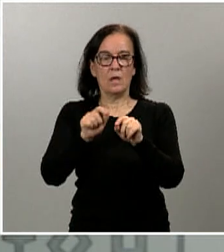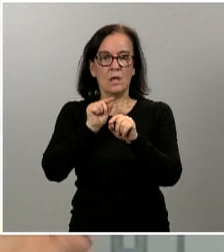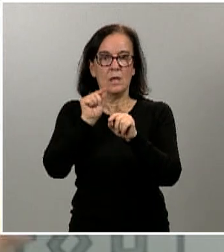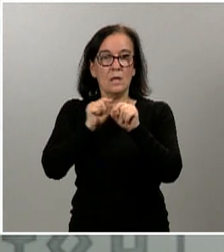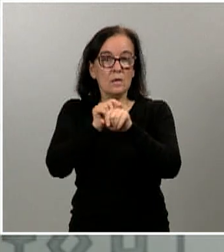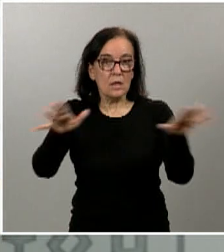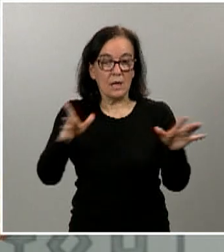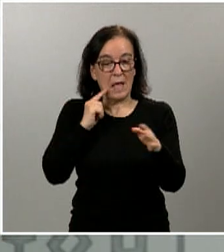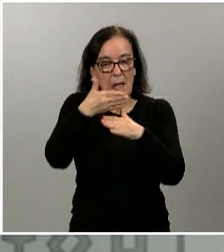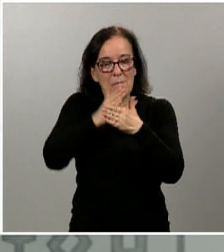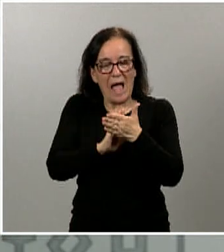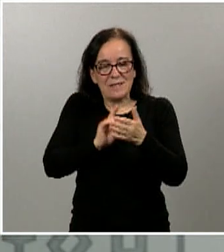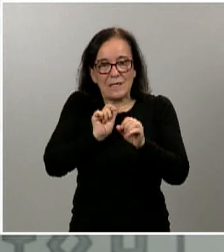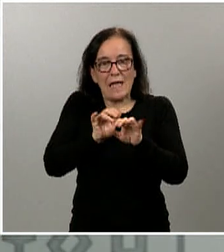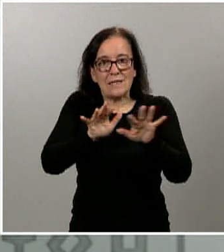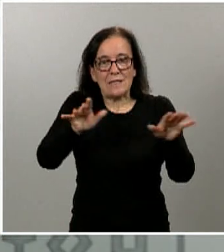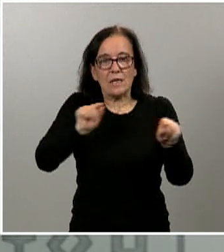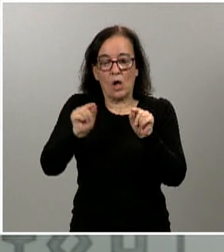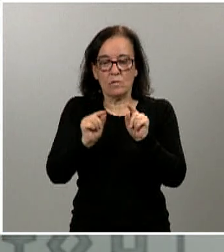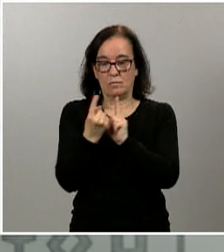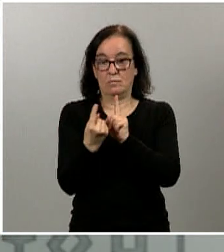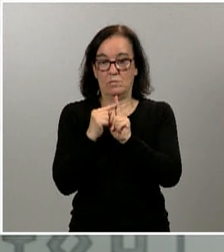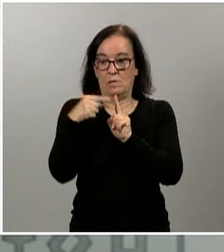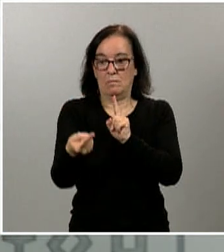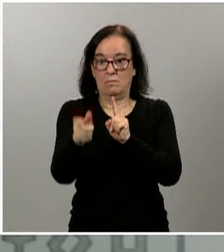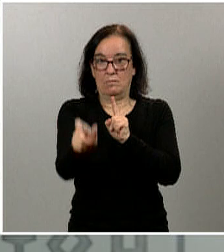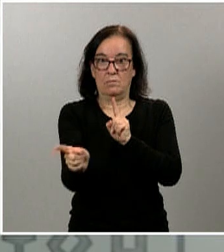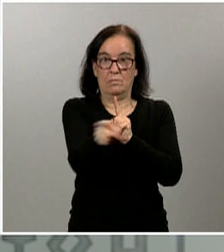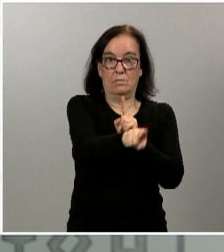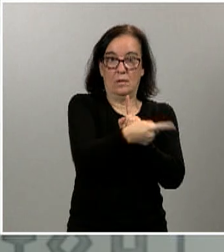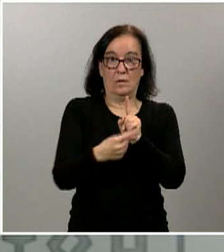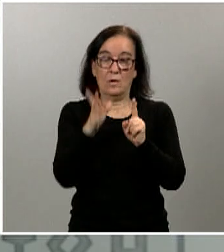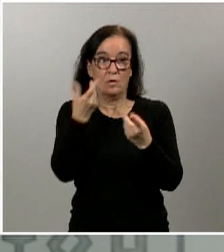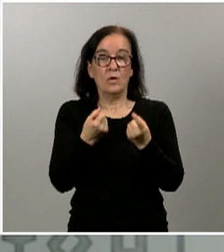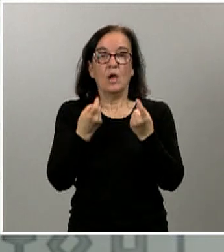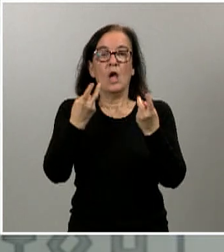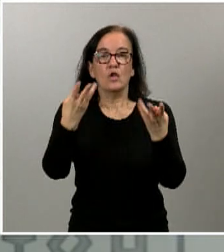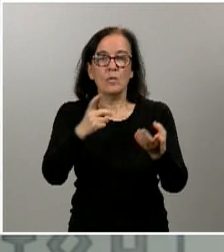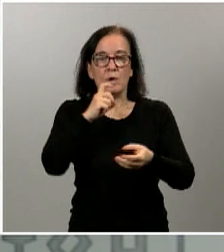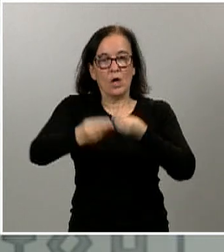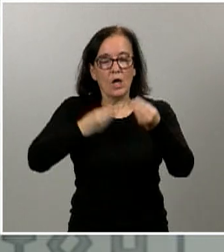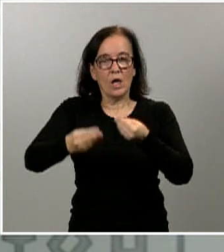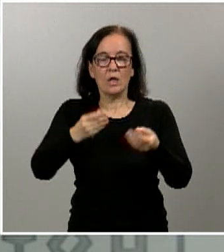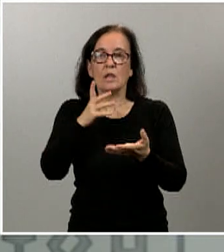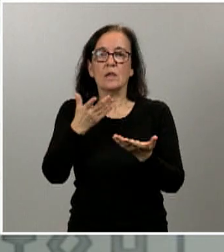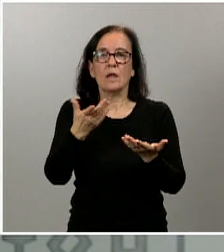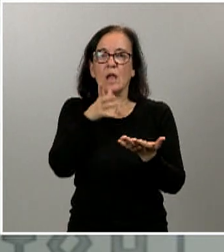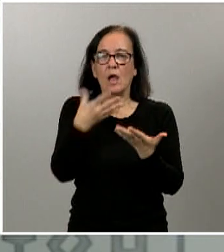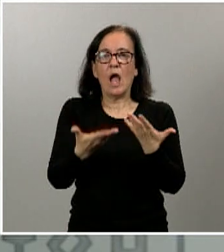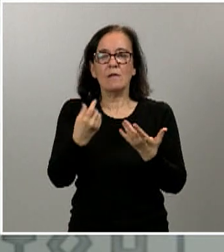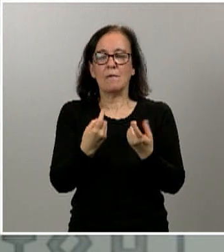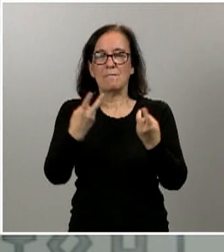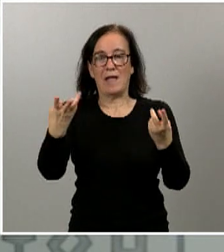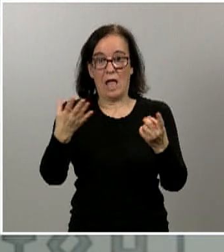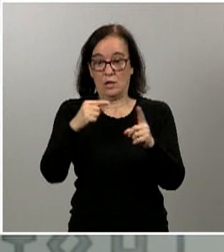transmisibilidad de unas personas a otras del virus. Pues, por ejemplo, el número de reproducción que a veces hemos hablado. Hay varios parámetros que estamos